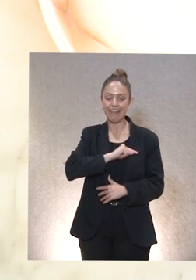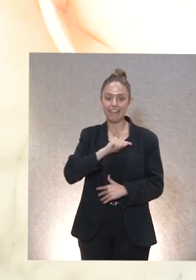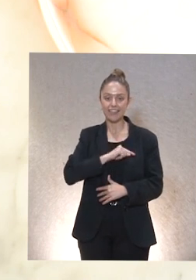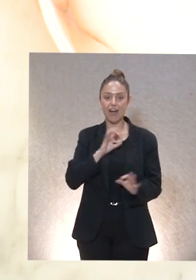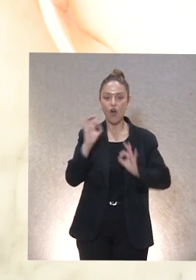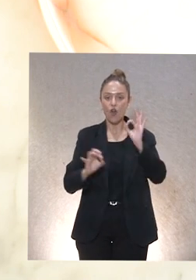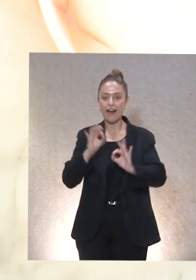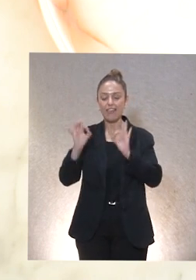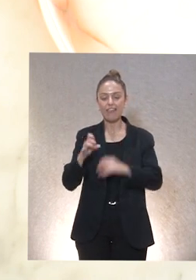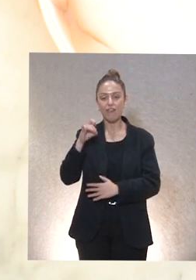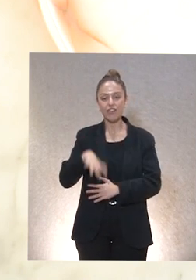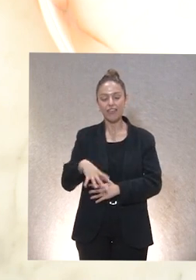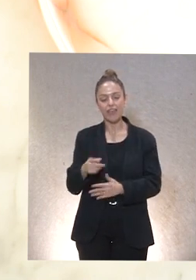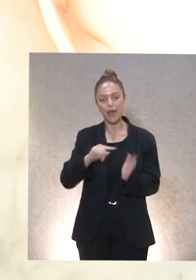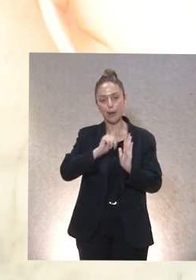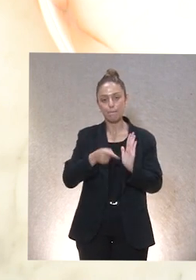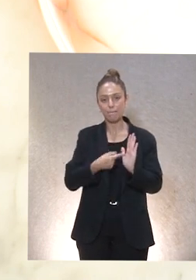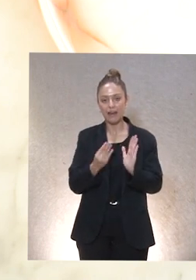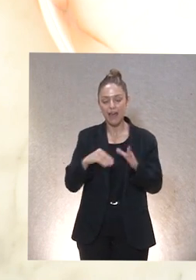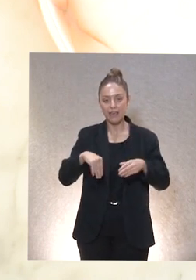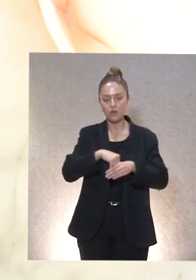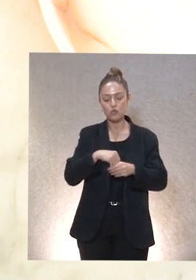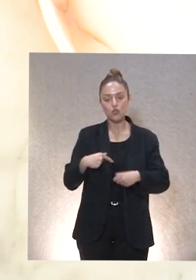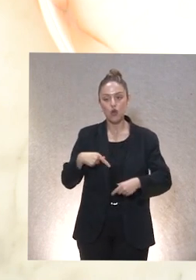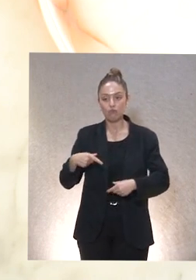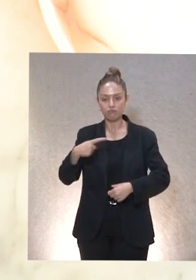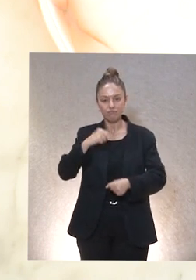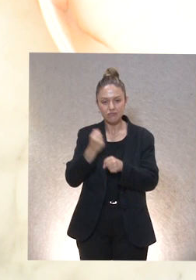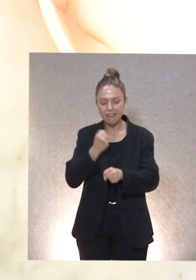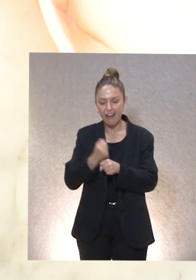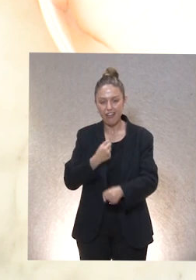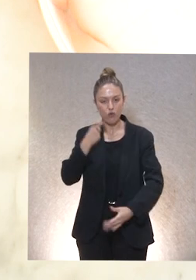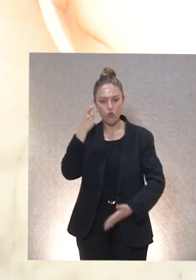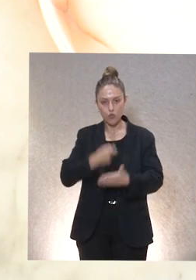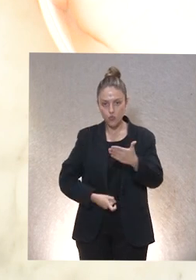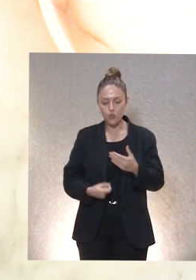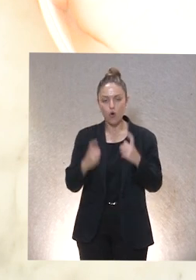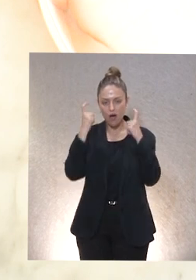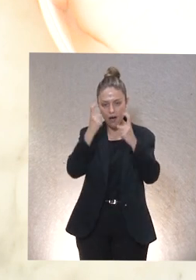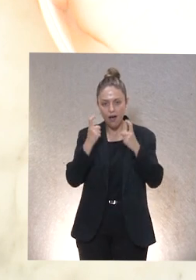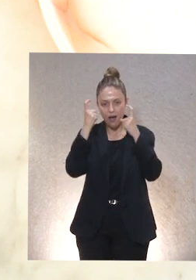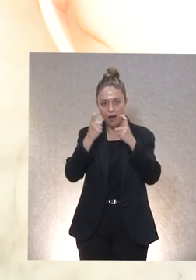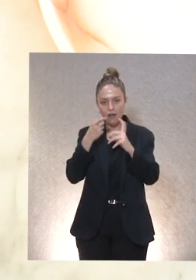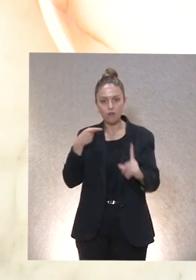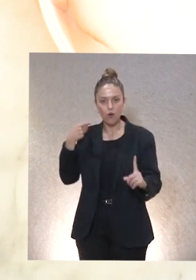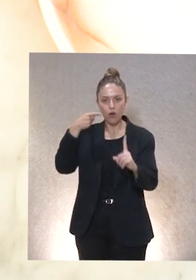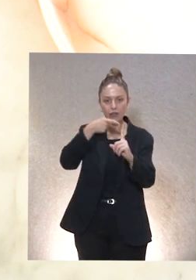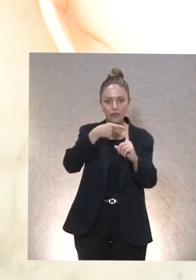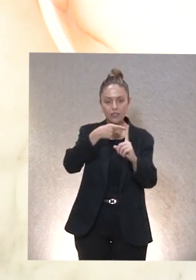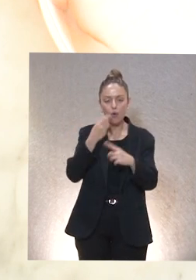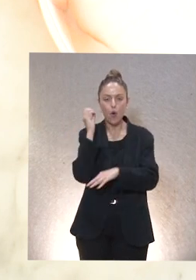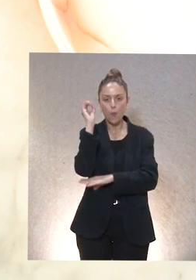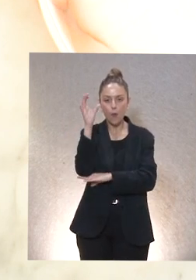es un encuentro en el que estáis trabajando muy duro con el objeto de ofrecer unas